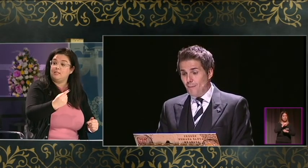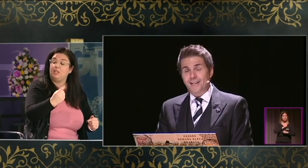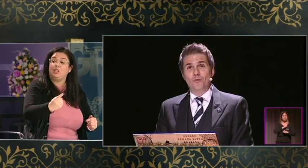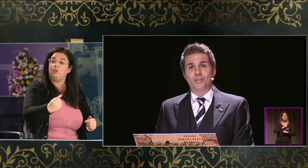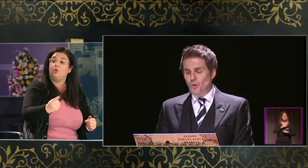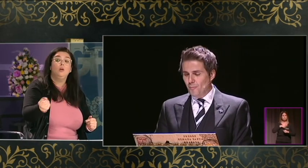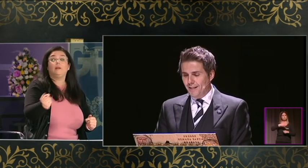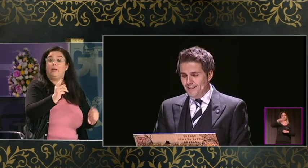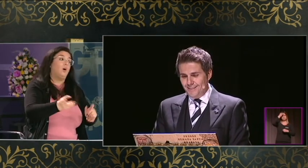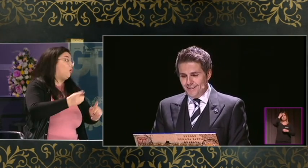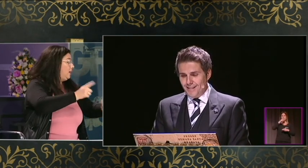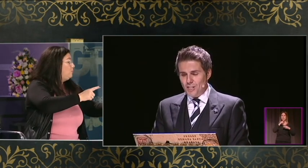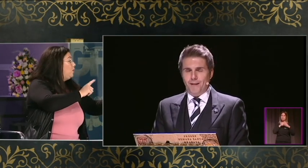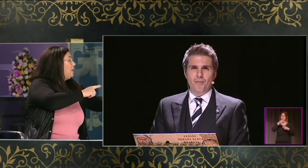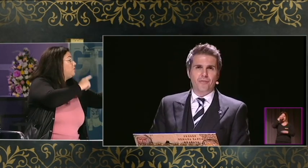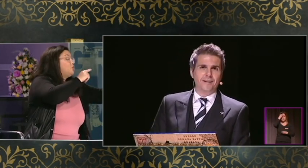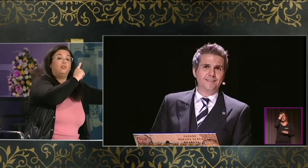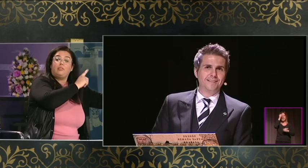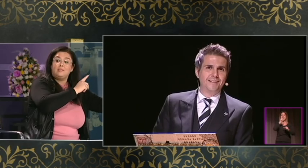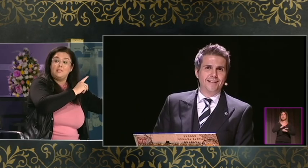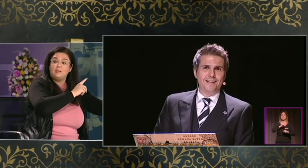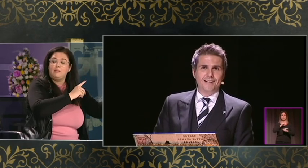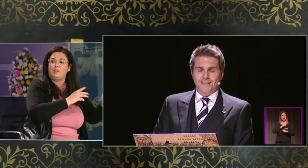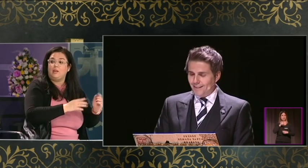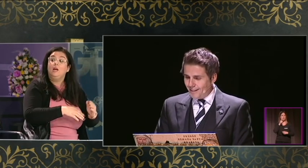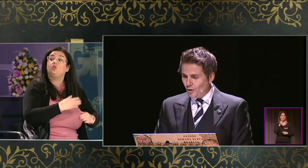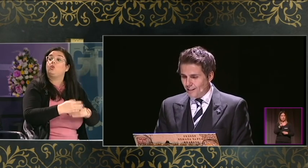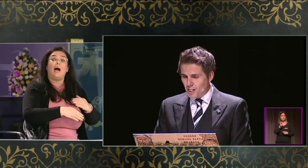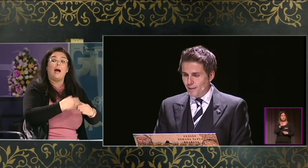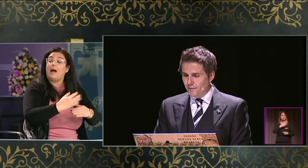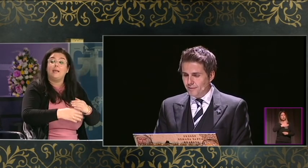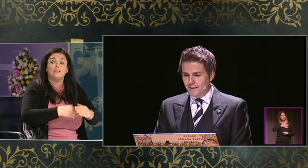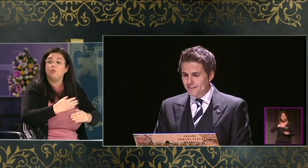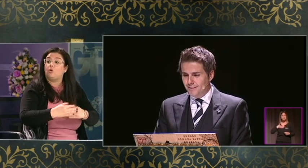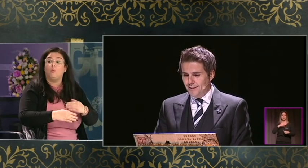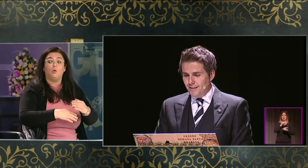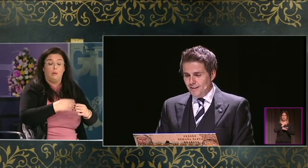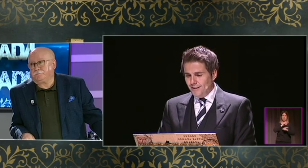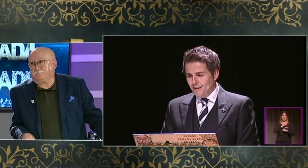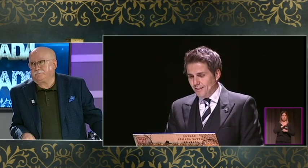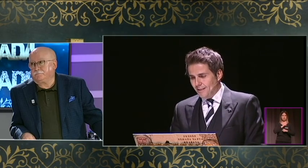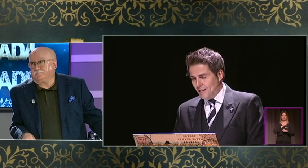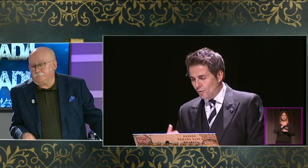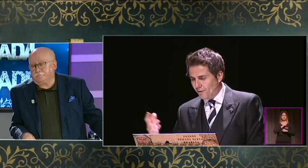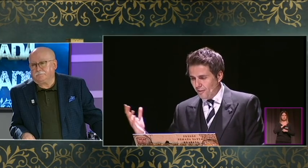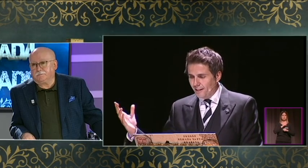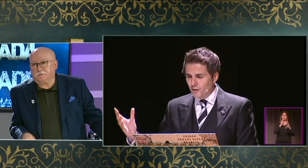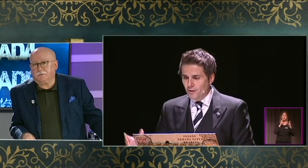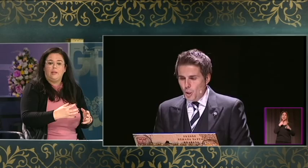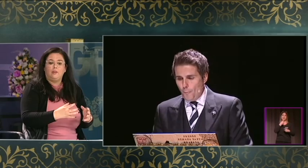diócesis diciendo que nos acogemos a lo que ha dicho la diócesis de Sevilla. Es decir, ahí ha sido como en plena Navidad.